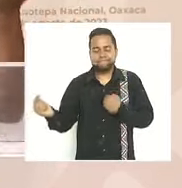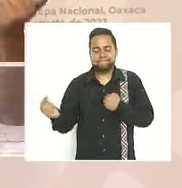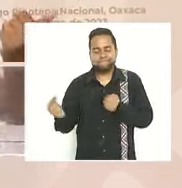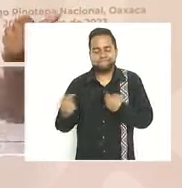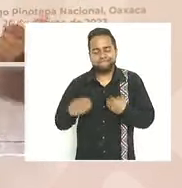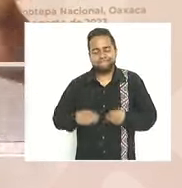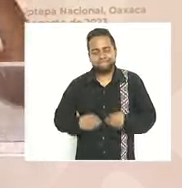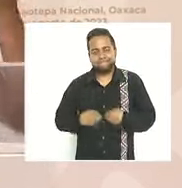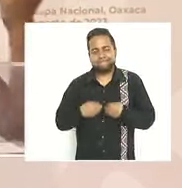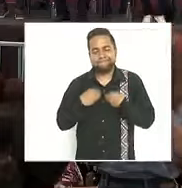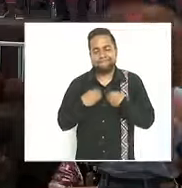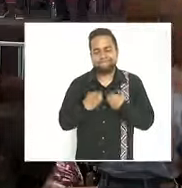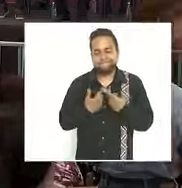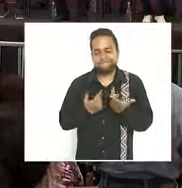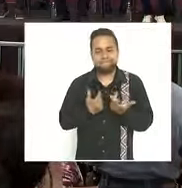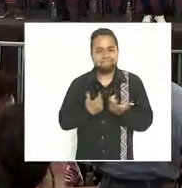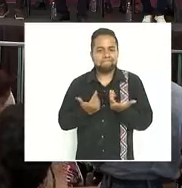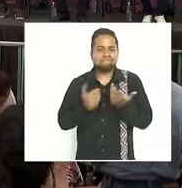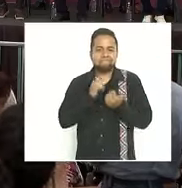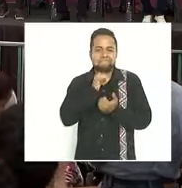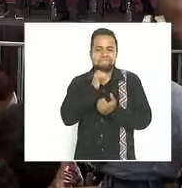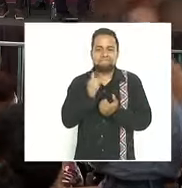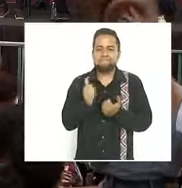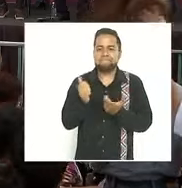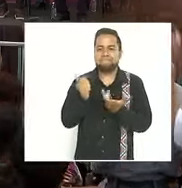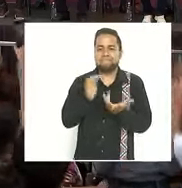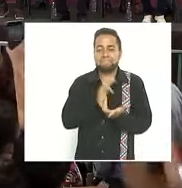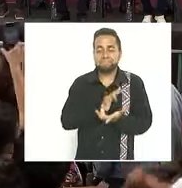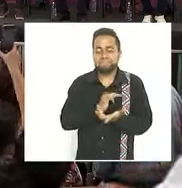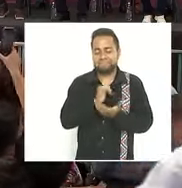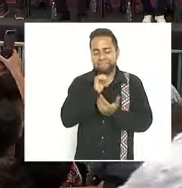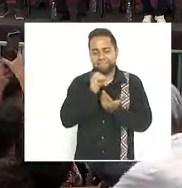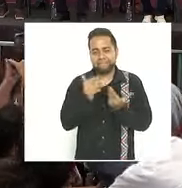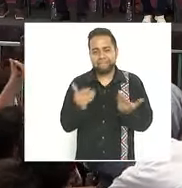¡Yo vivo sin luz, sin amor!